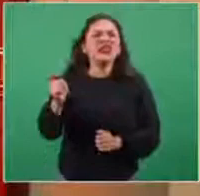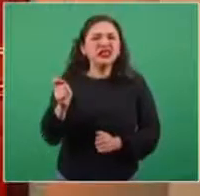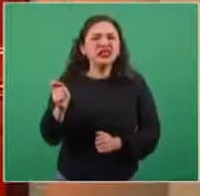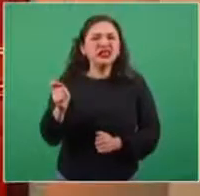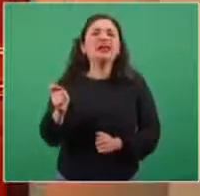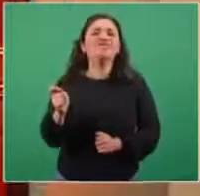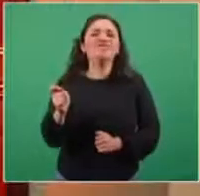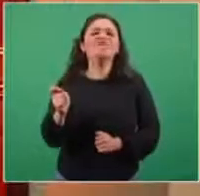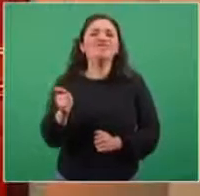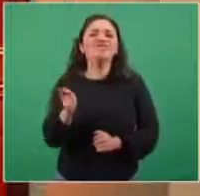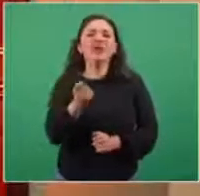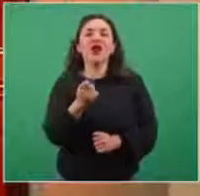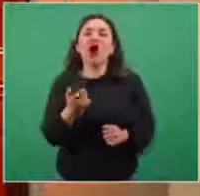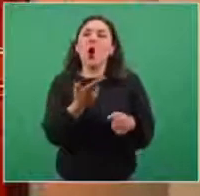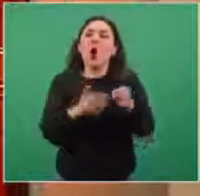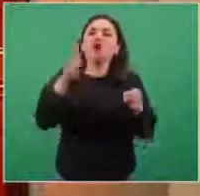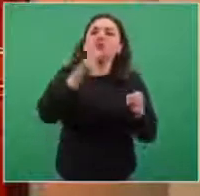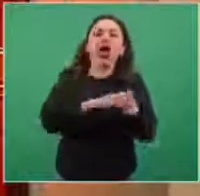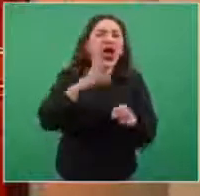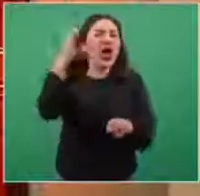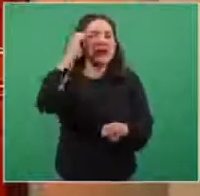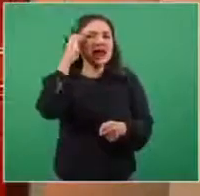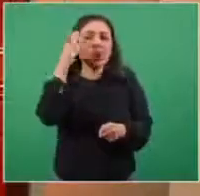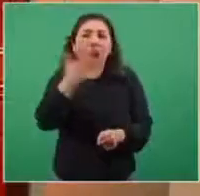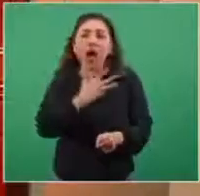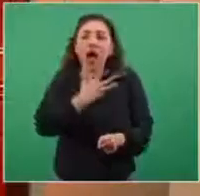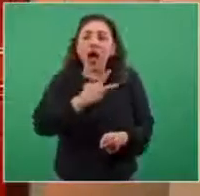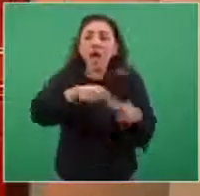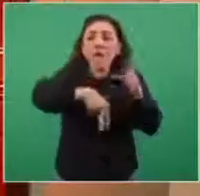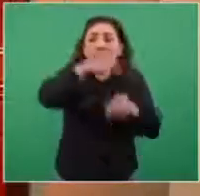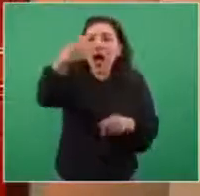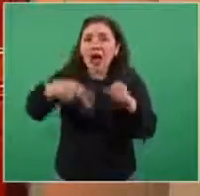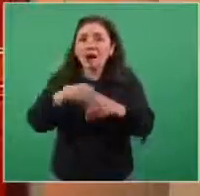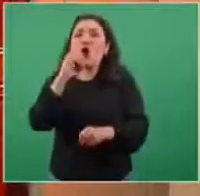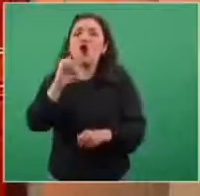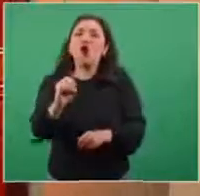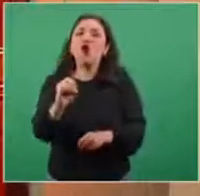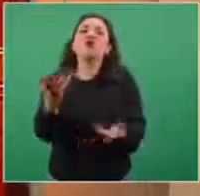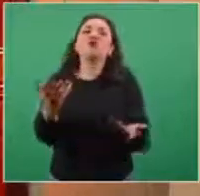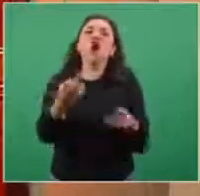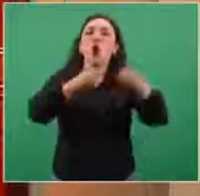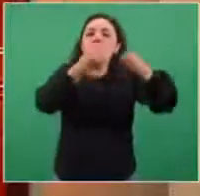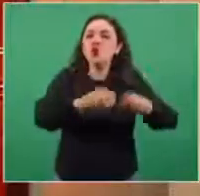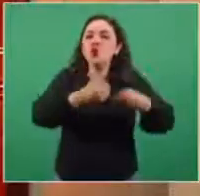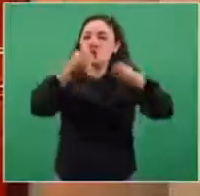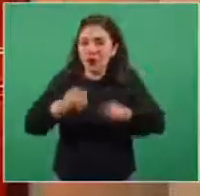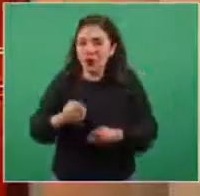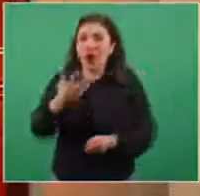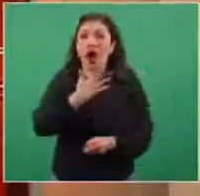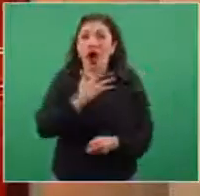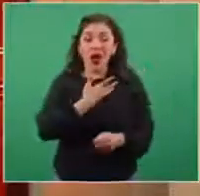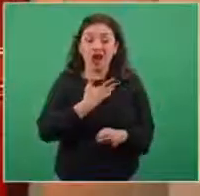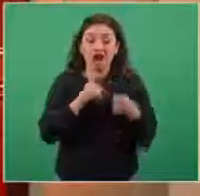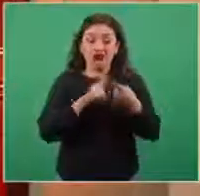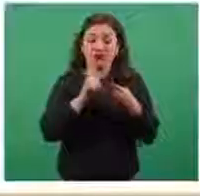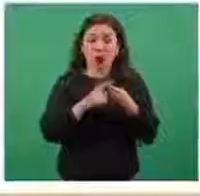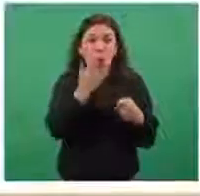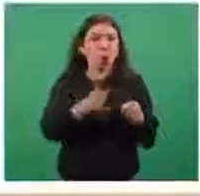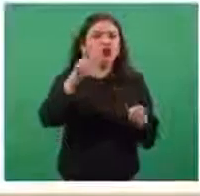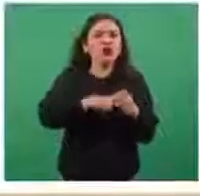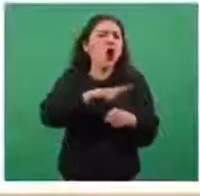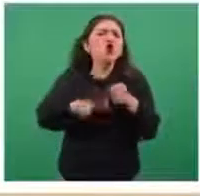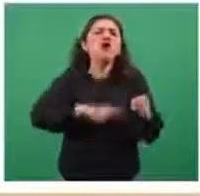disponibilidad de camas y aquí, recuerden, las dividimos en dos escenarios, camas de hospitalización general.